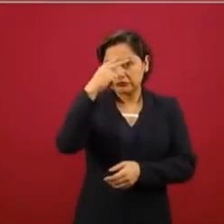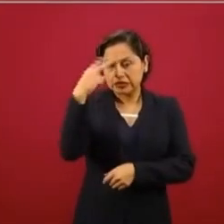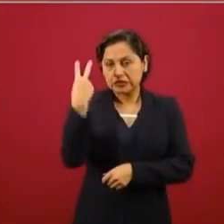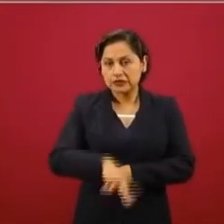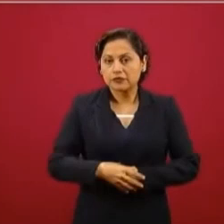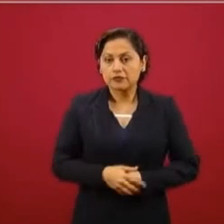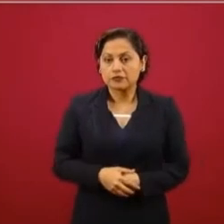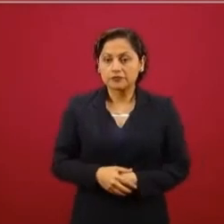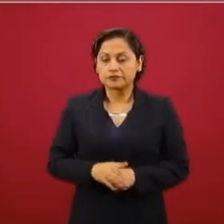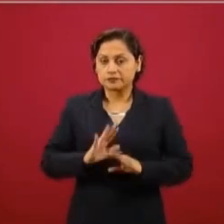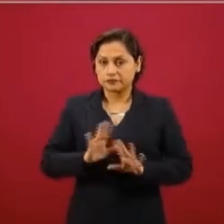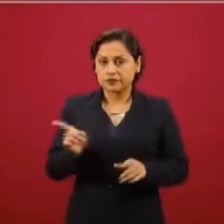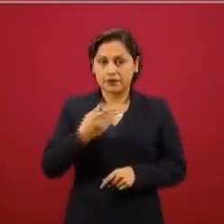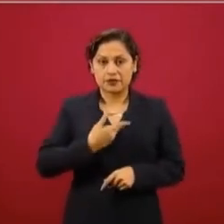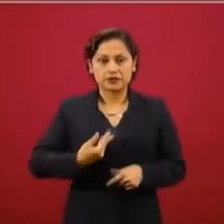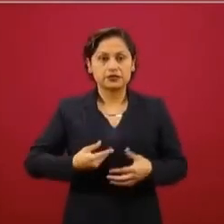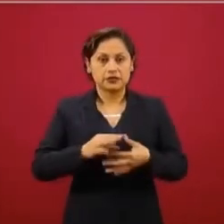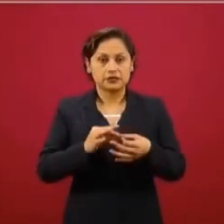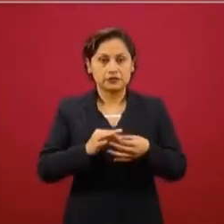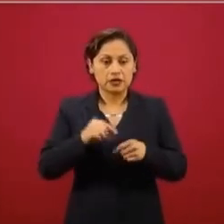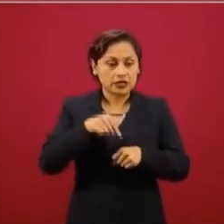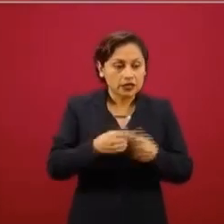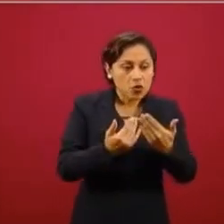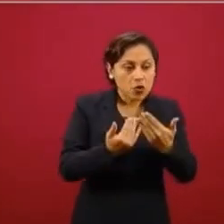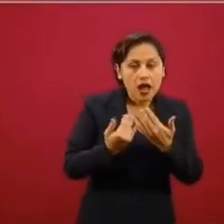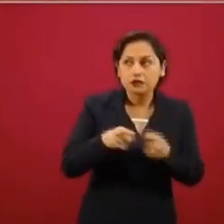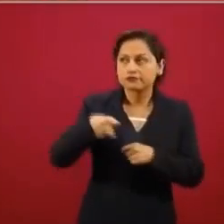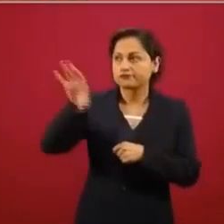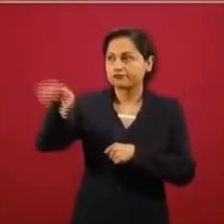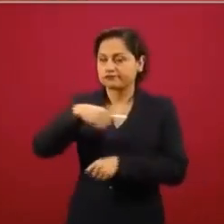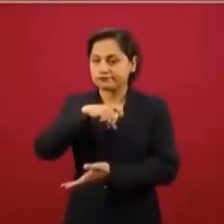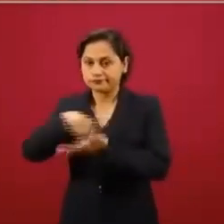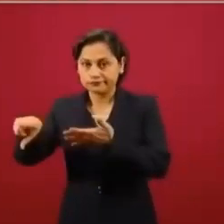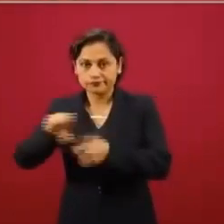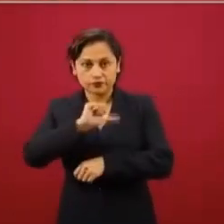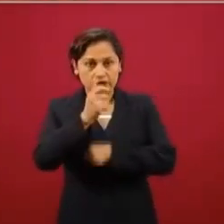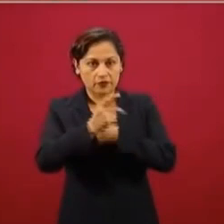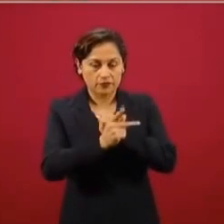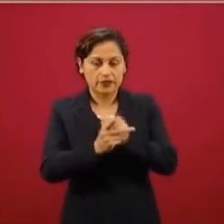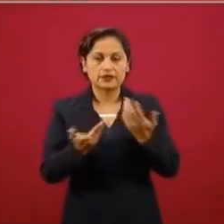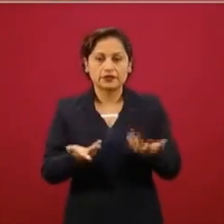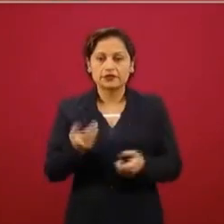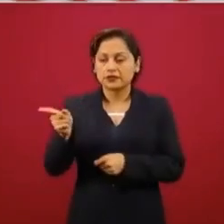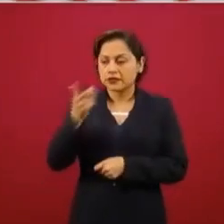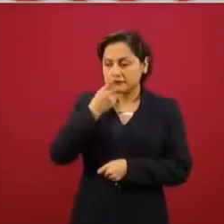presidente, se ha buscado en el exterior lo que nos hace falta aquí. Ahora, refiriéndonos en particular a lo que usted señala,